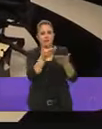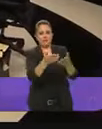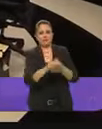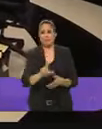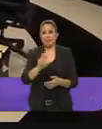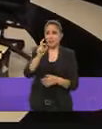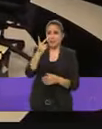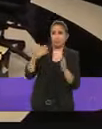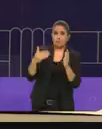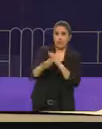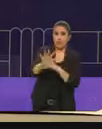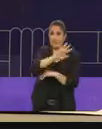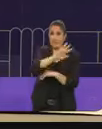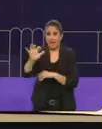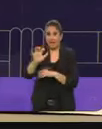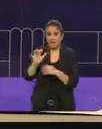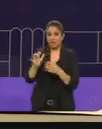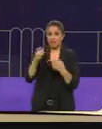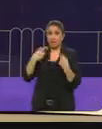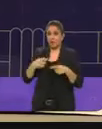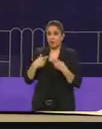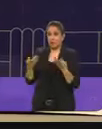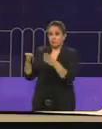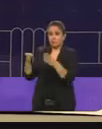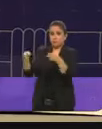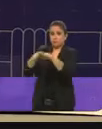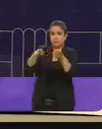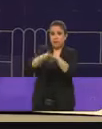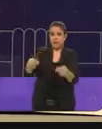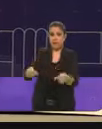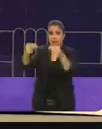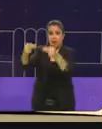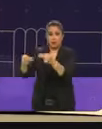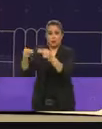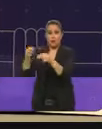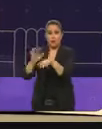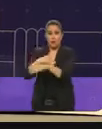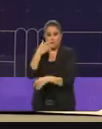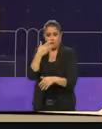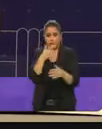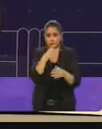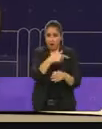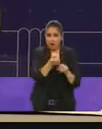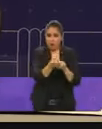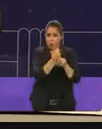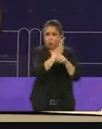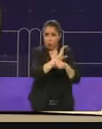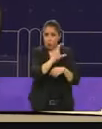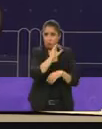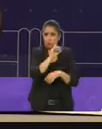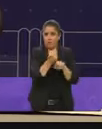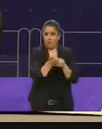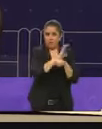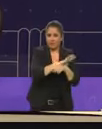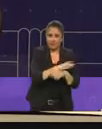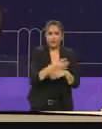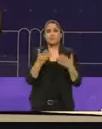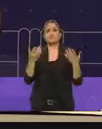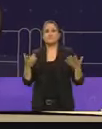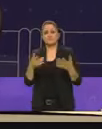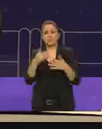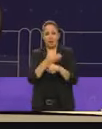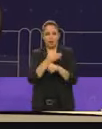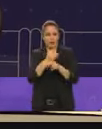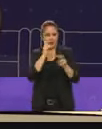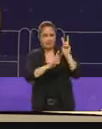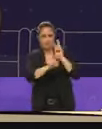500 familias que cerraron sus negocios a partir del COVID no opinan lo mismo hablan de que se mueven sin contaminar hemos